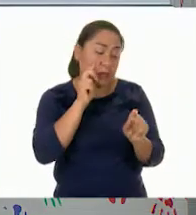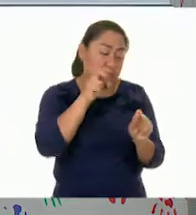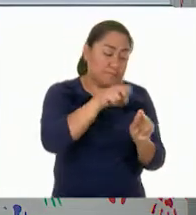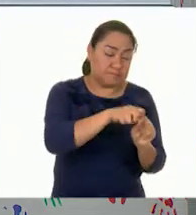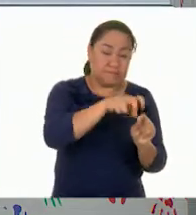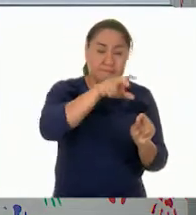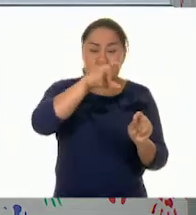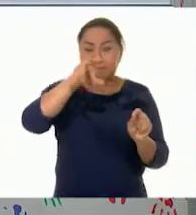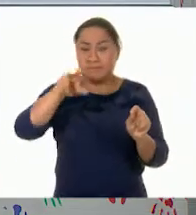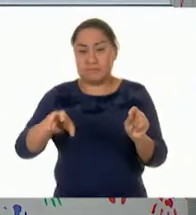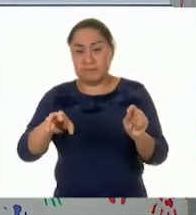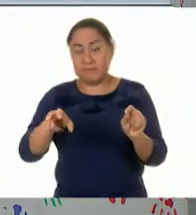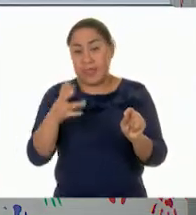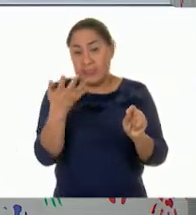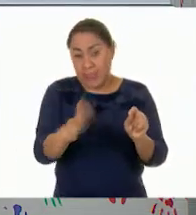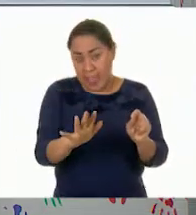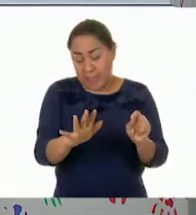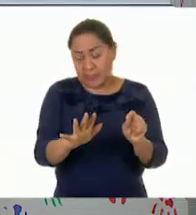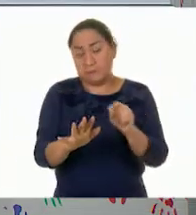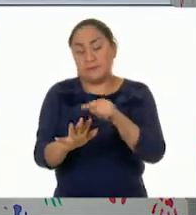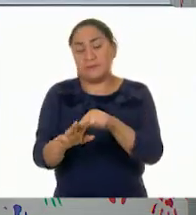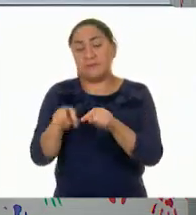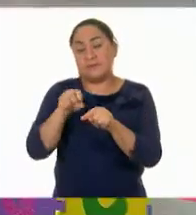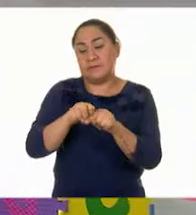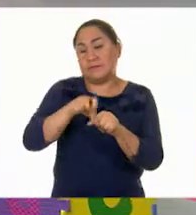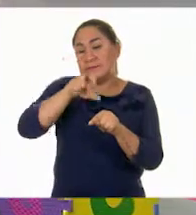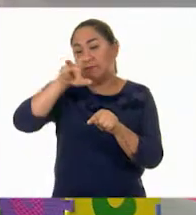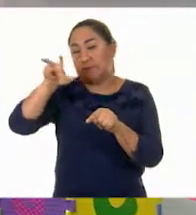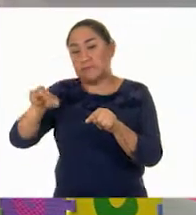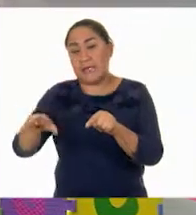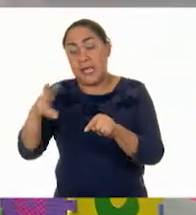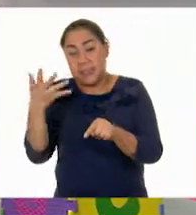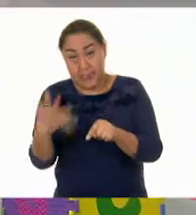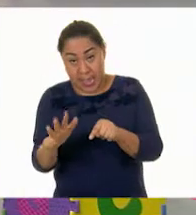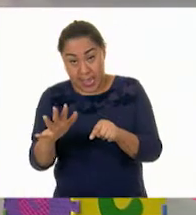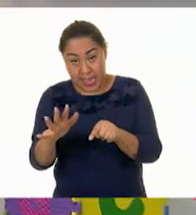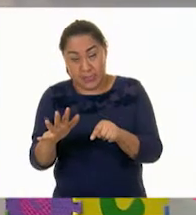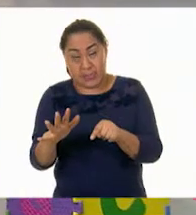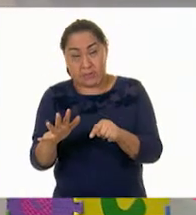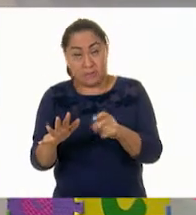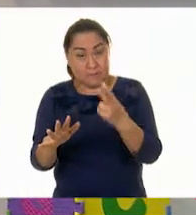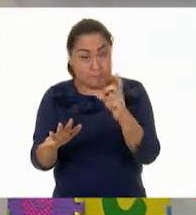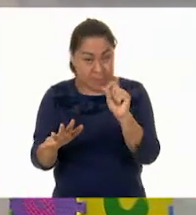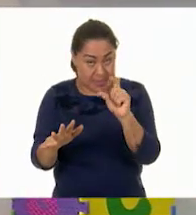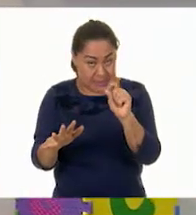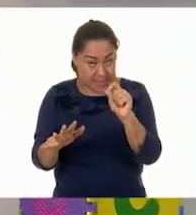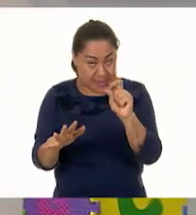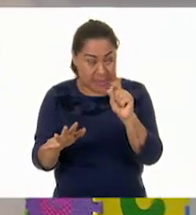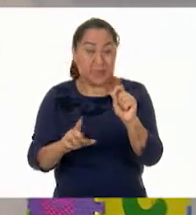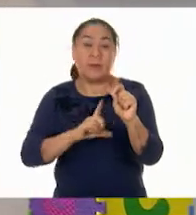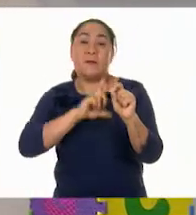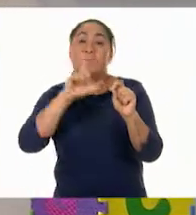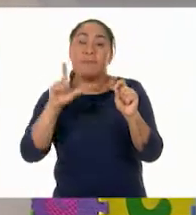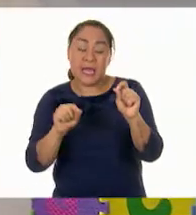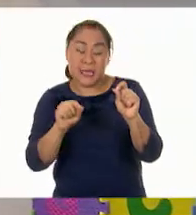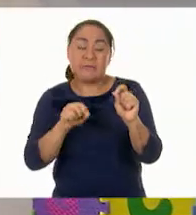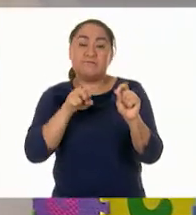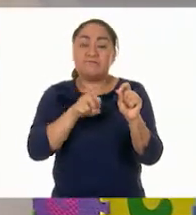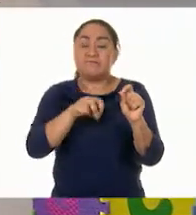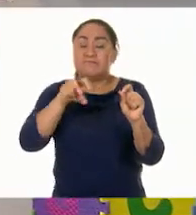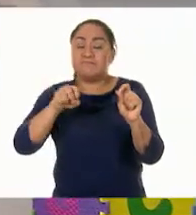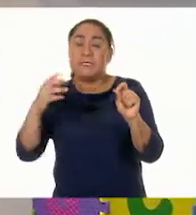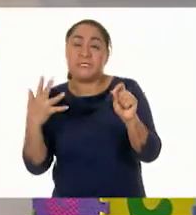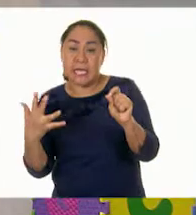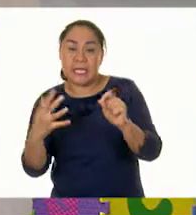5. ¡Ah! ¡Qué listo, Fernando! Porque obviamente dos saltos de 10 hacen dos decenas.